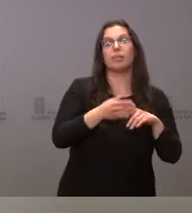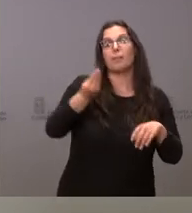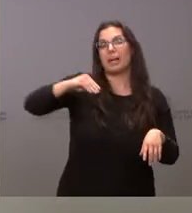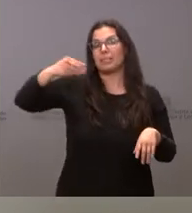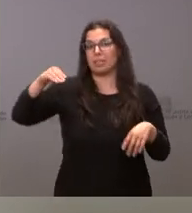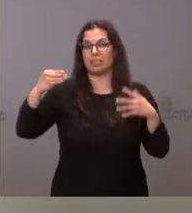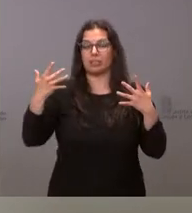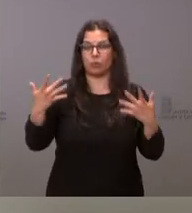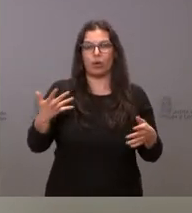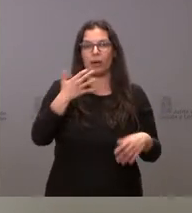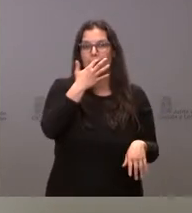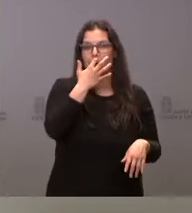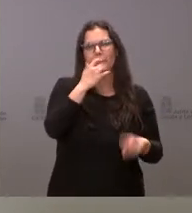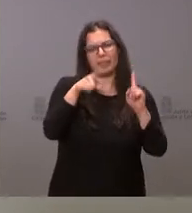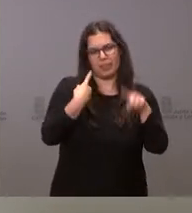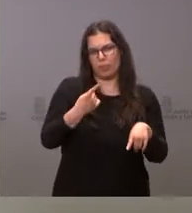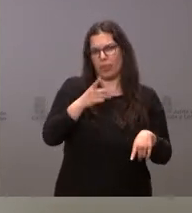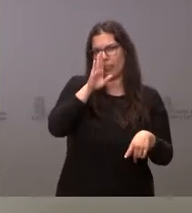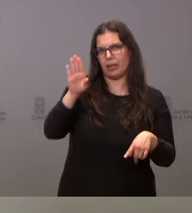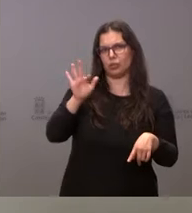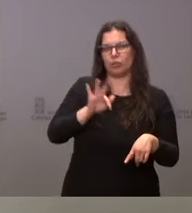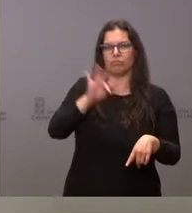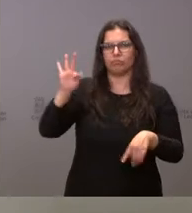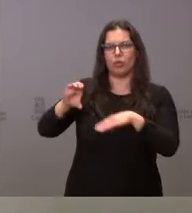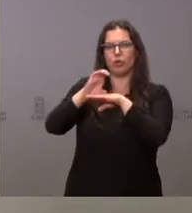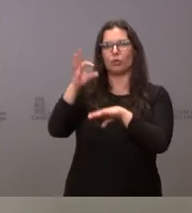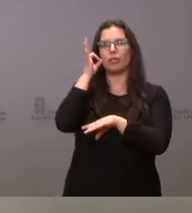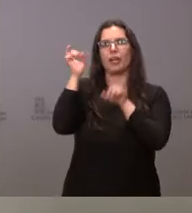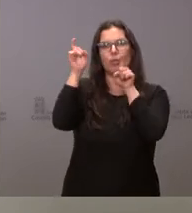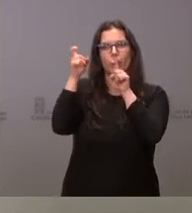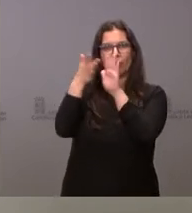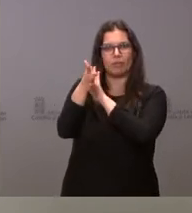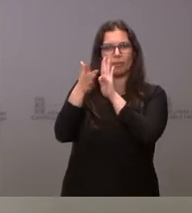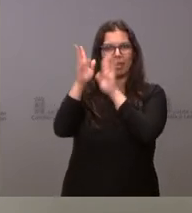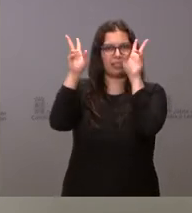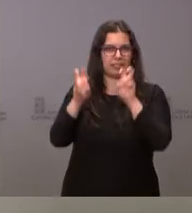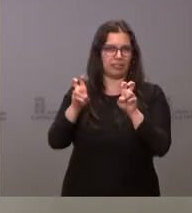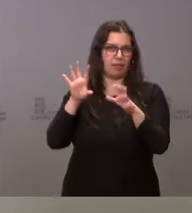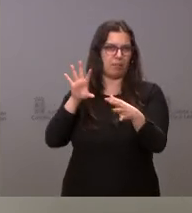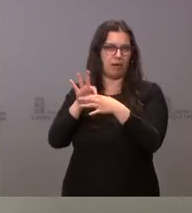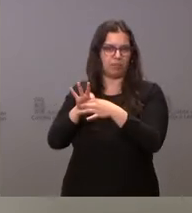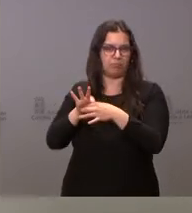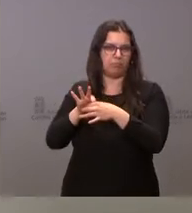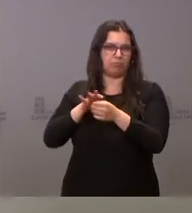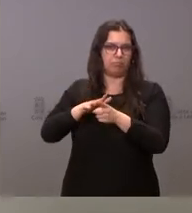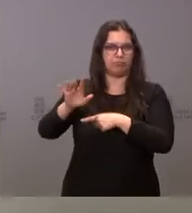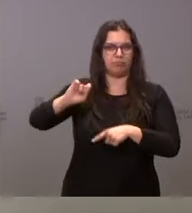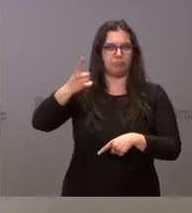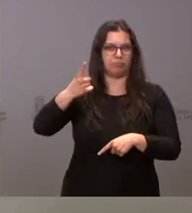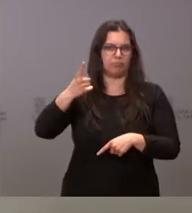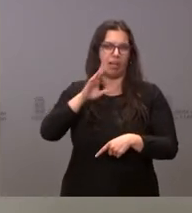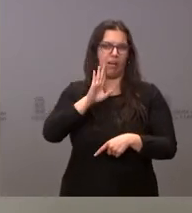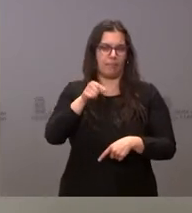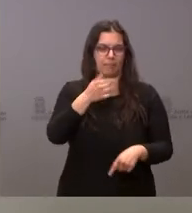y ya la propia consejera de Educación, pues, nos comentará aquellos asuntos que más afectan a la cuestión que les he